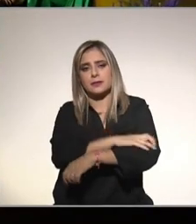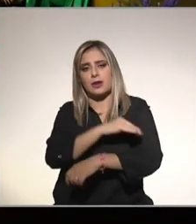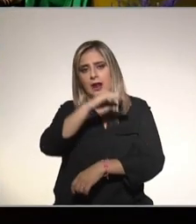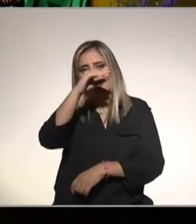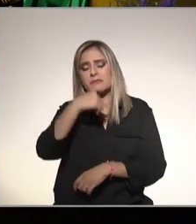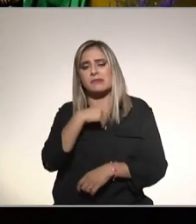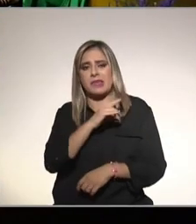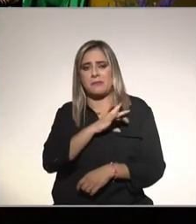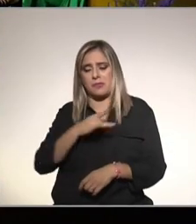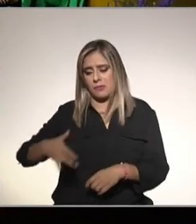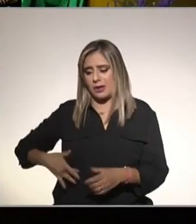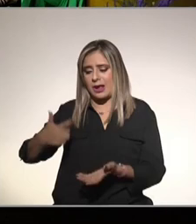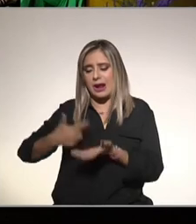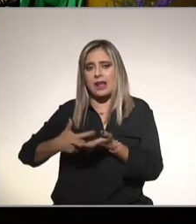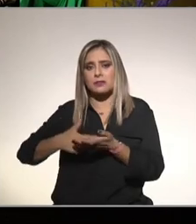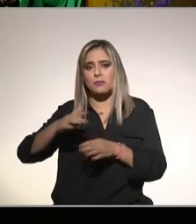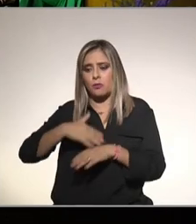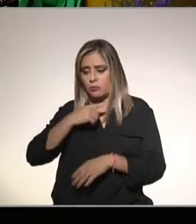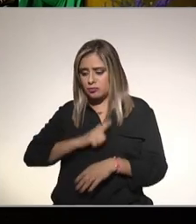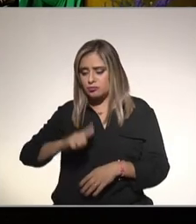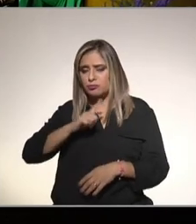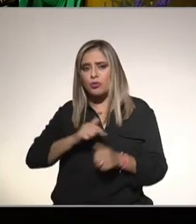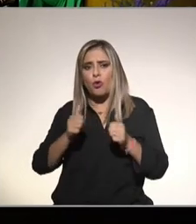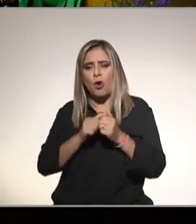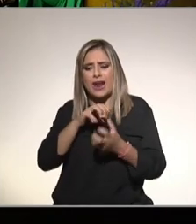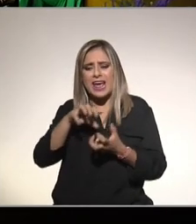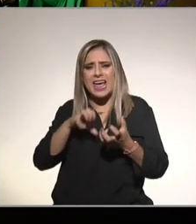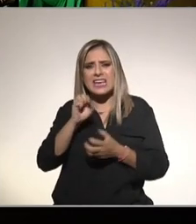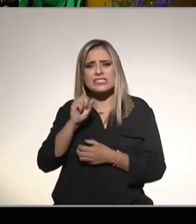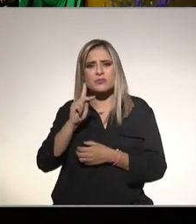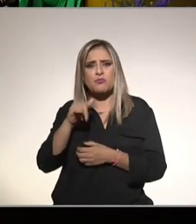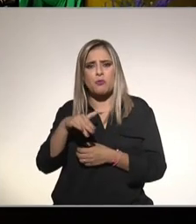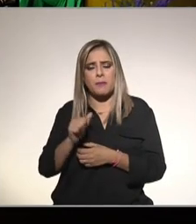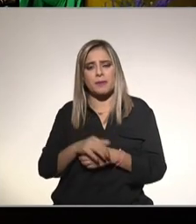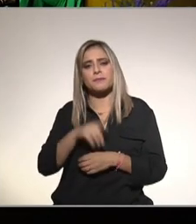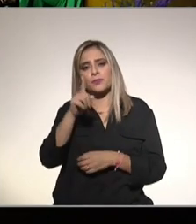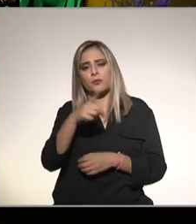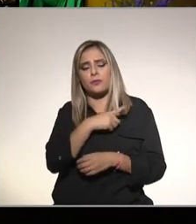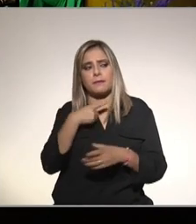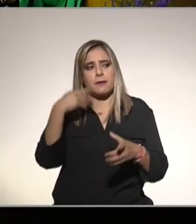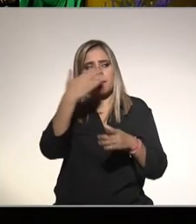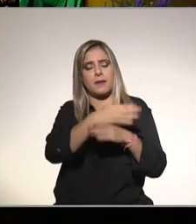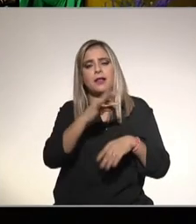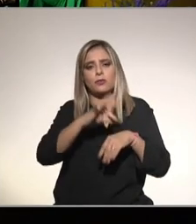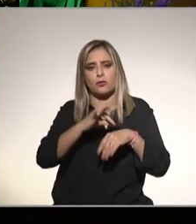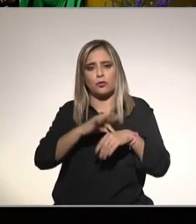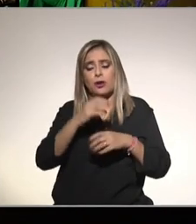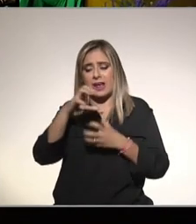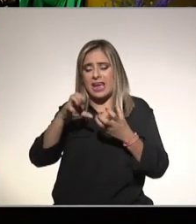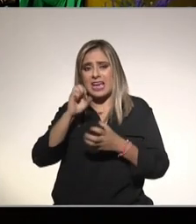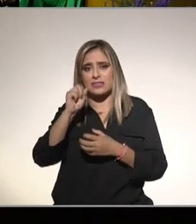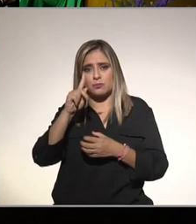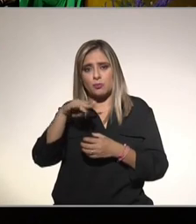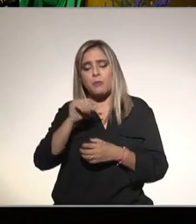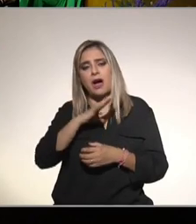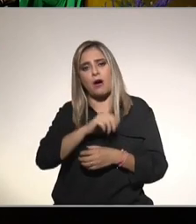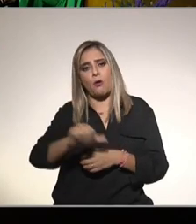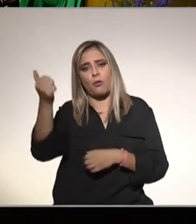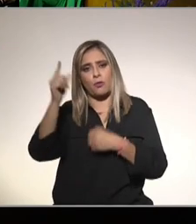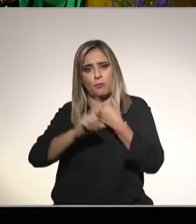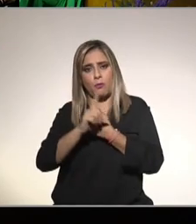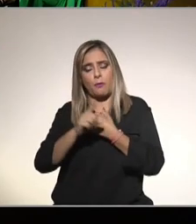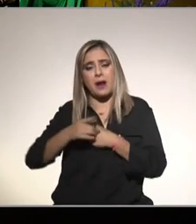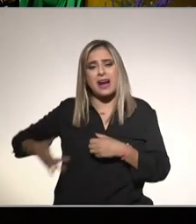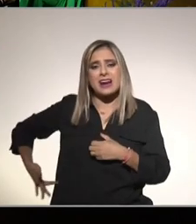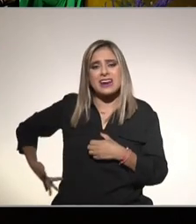miedo de tener hígado graso porque estoy orinando con espuma debe de acudir a su médico porque esto podría ser parte de otro problema porque chécate los